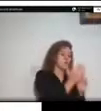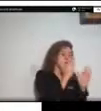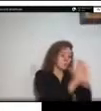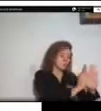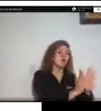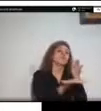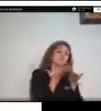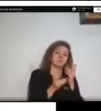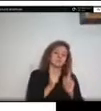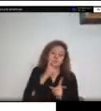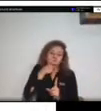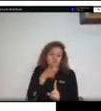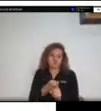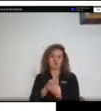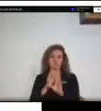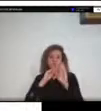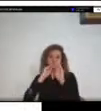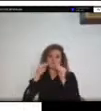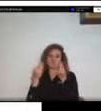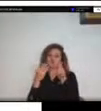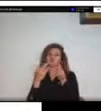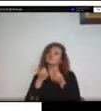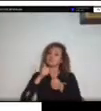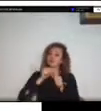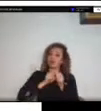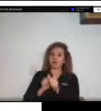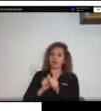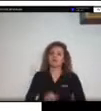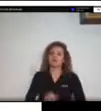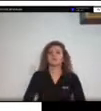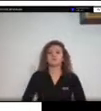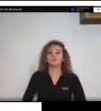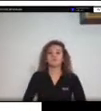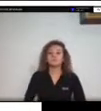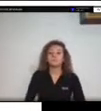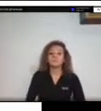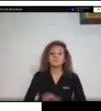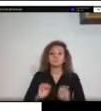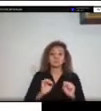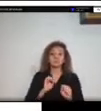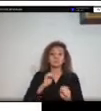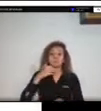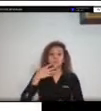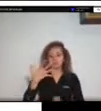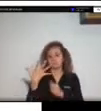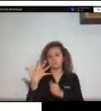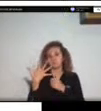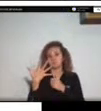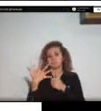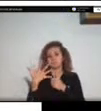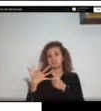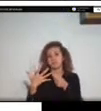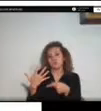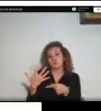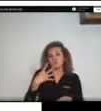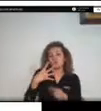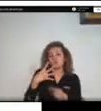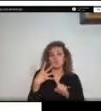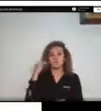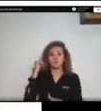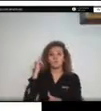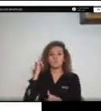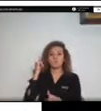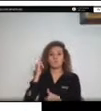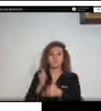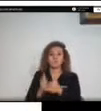por último les quiero contar un poco que pues nosotros no actuamos de manera aislada nosotros nuestra